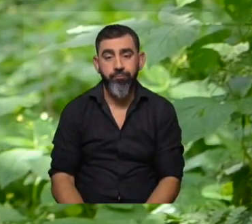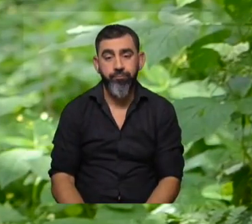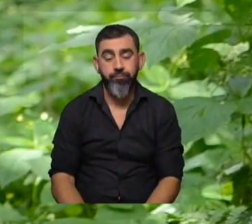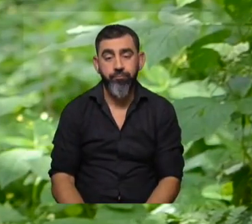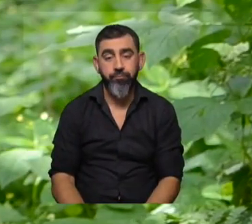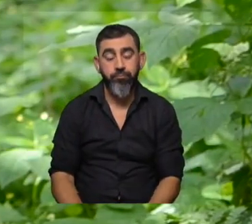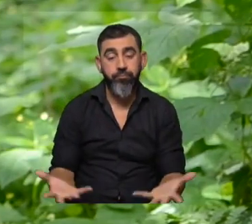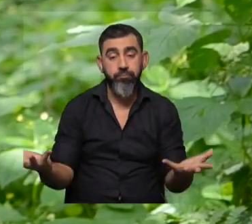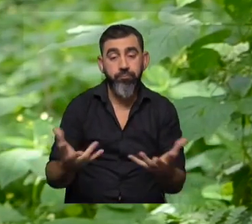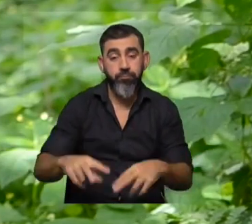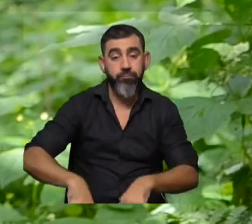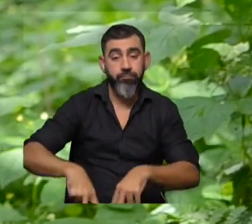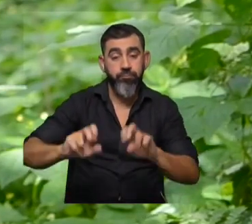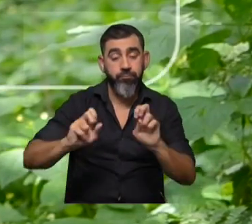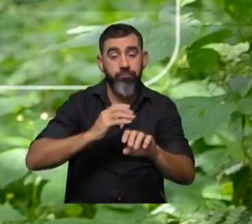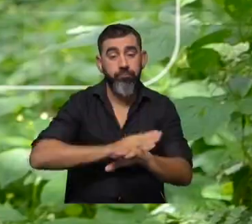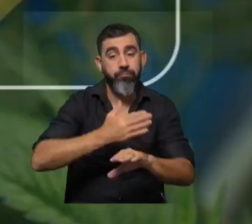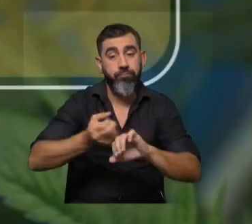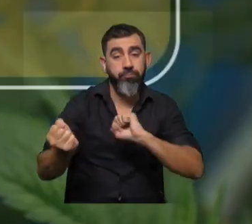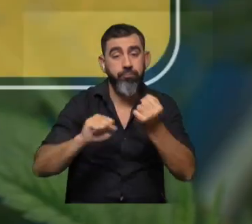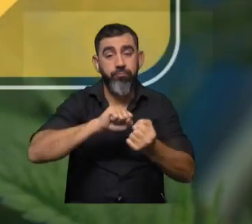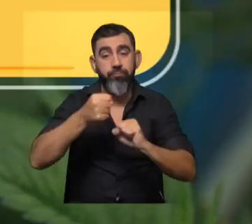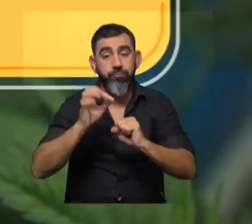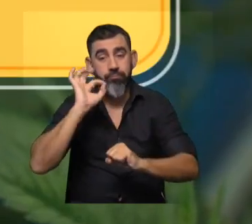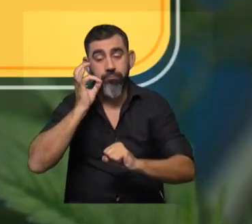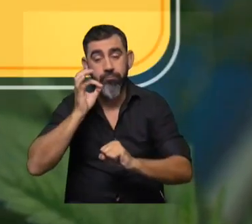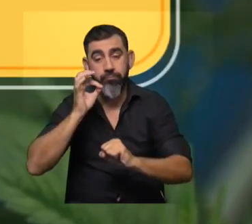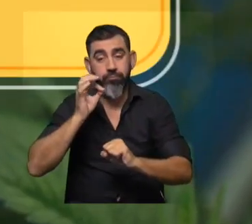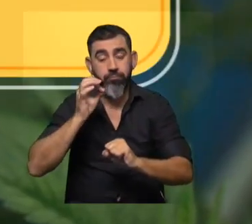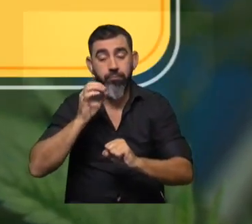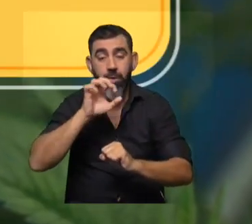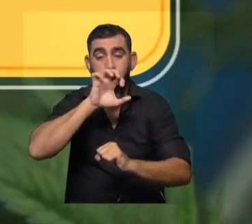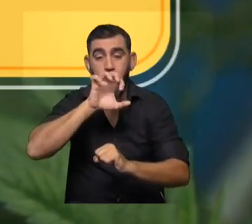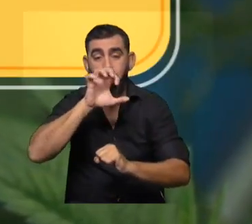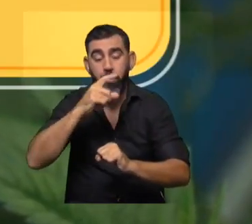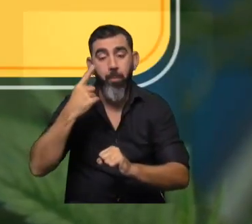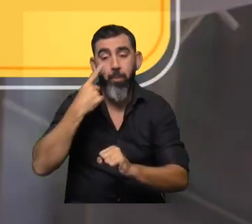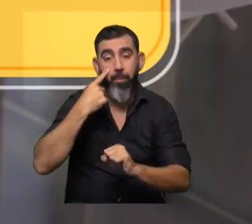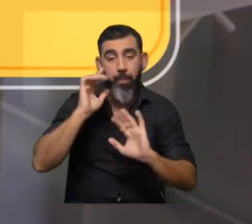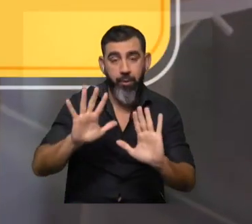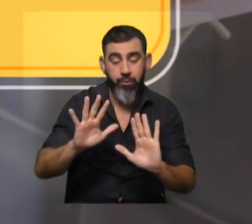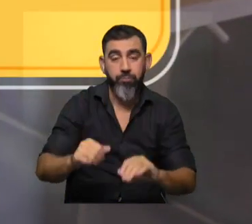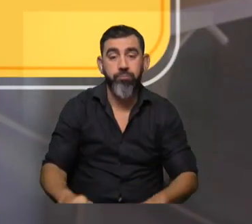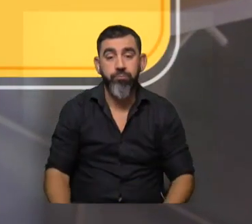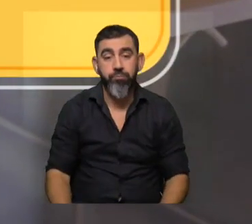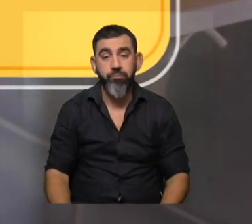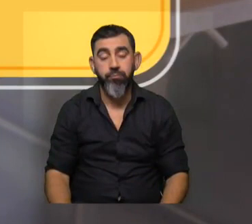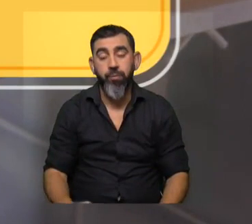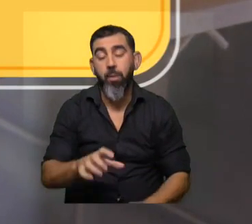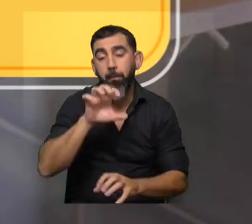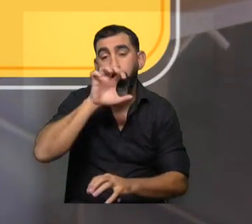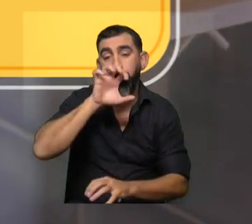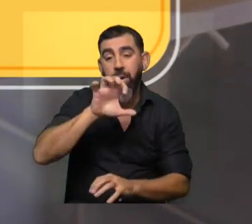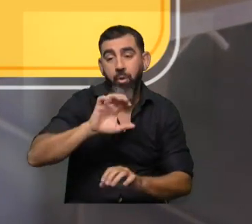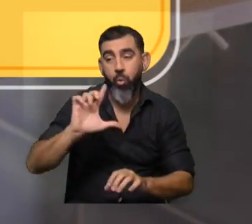Actualmente estamos estudiando el efecto ansiolítico del cannabis en un modelo canino experimental. Esto es, utilizamos perros